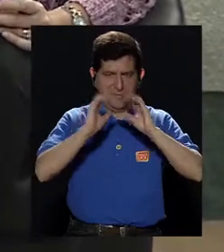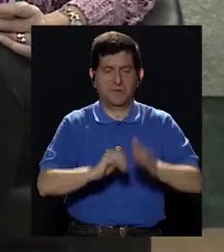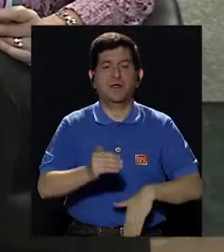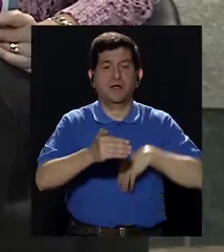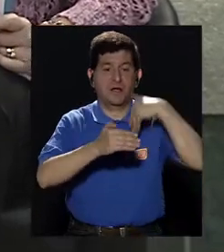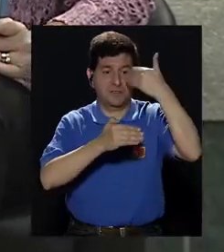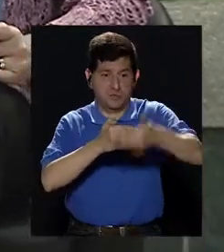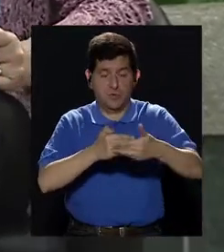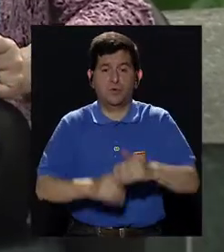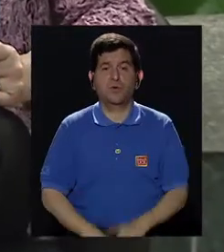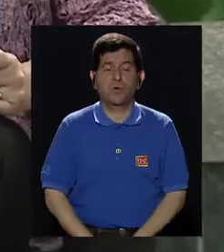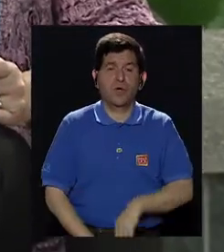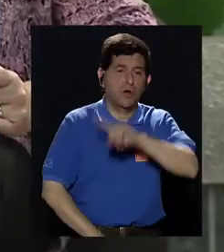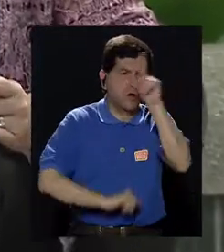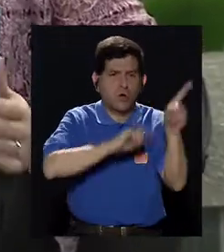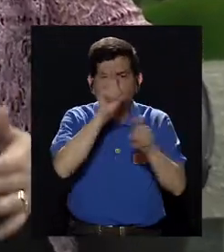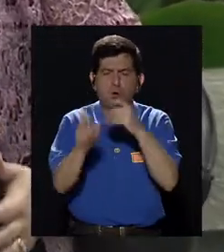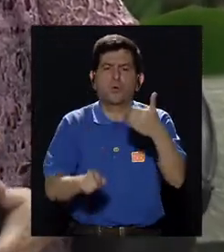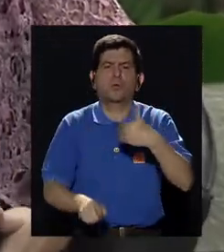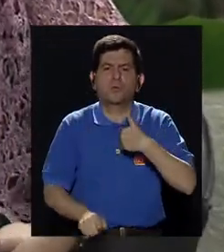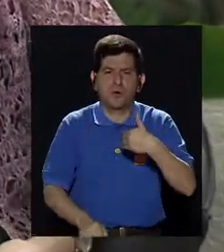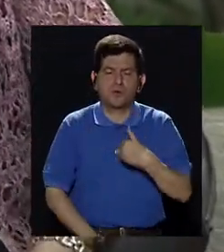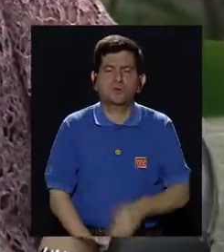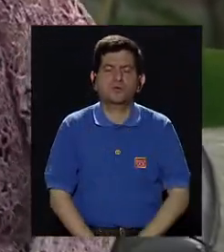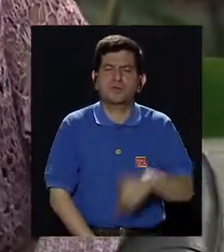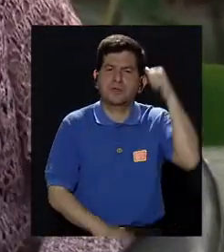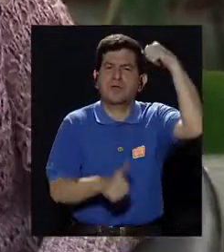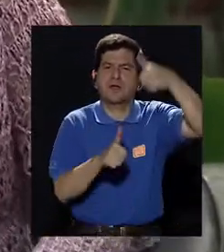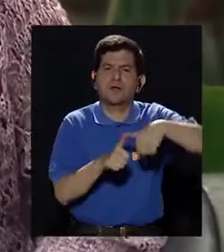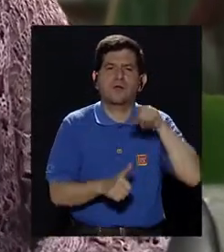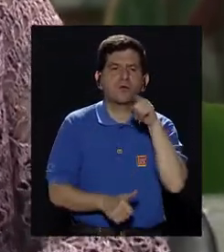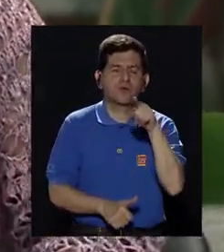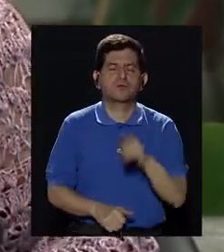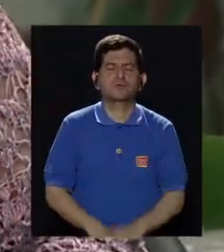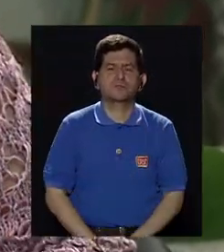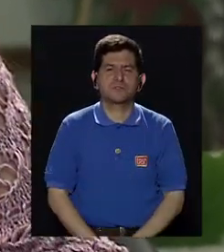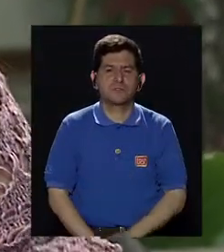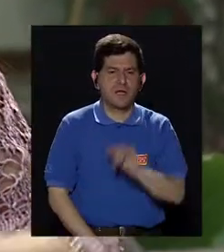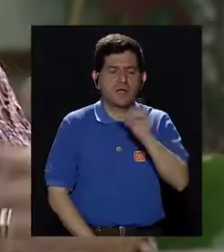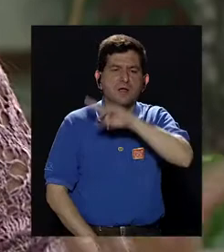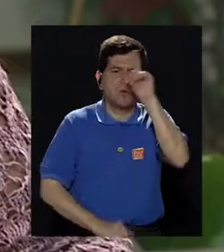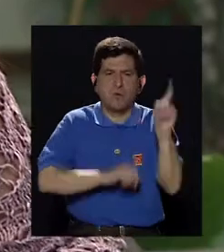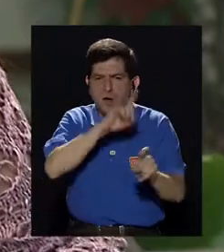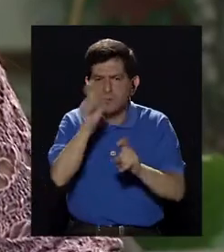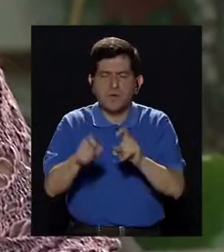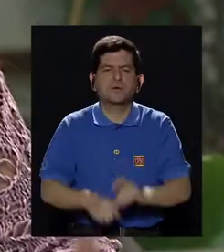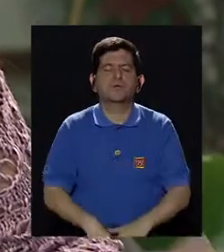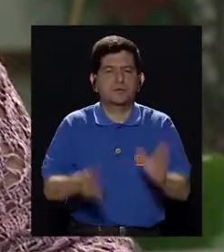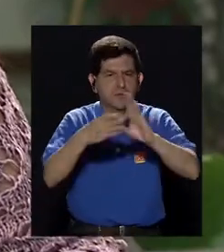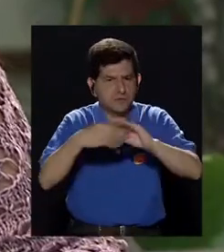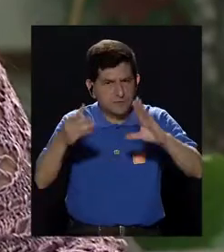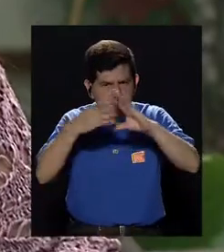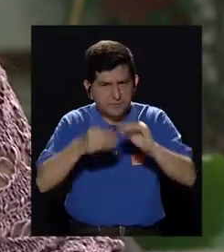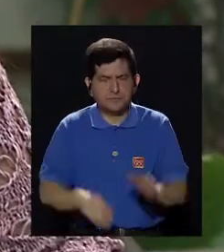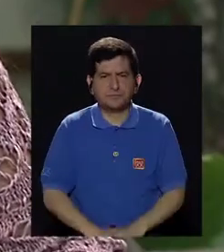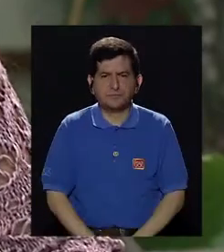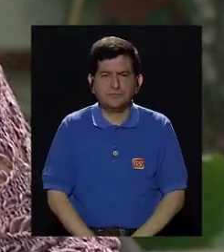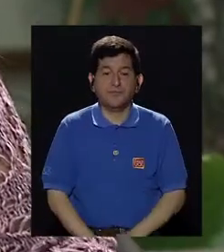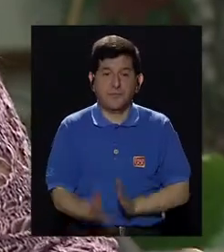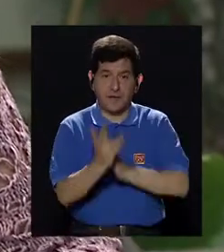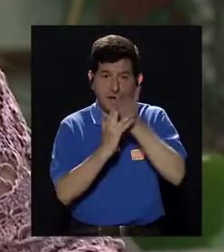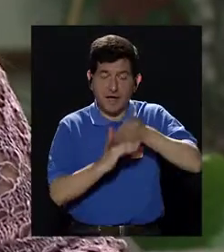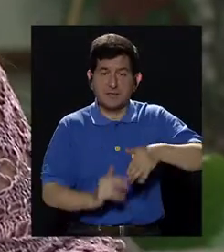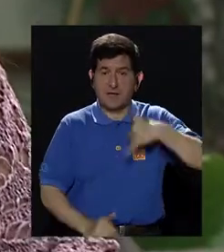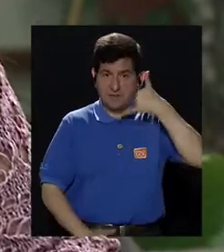don Gonzalo, para luego regresar con más de las preguntas que tenemos. Y recuerde que usted también puede hacernos llegar esas consultas y comentarios a través